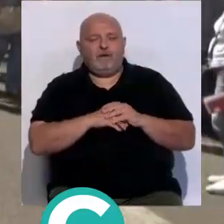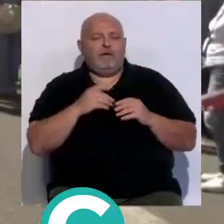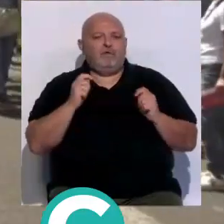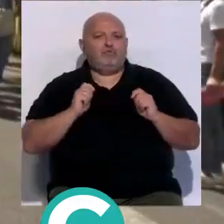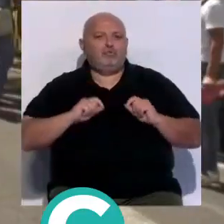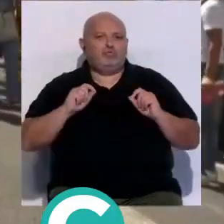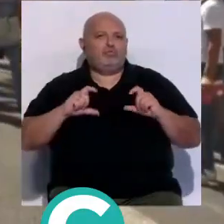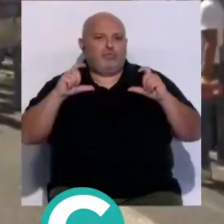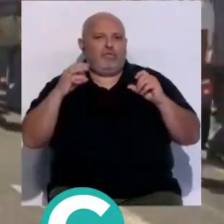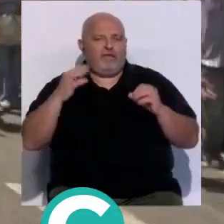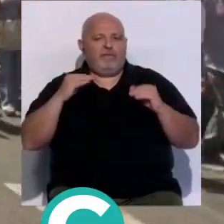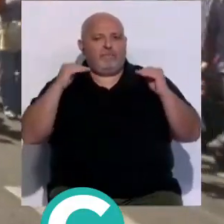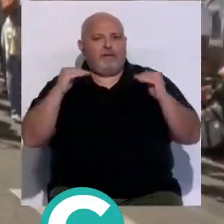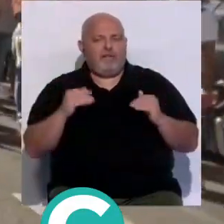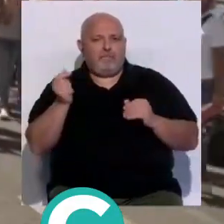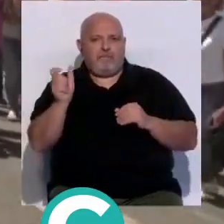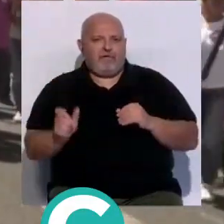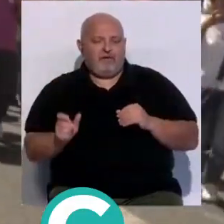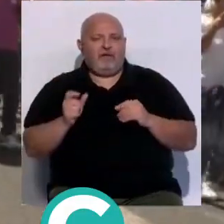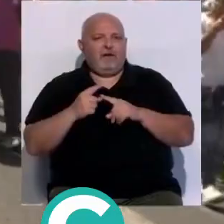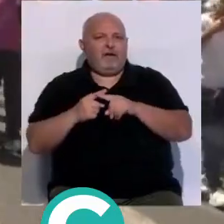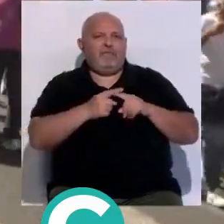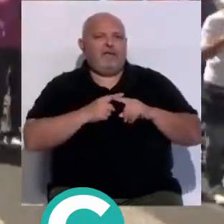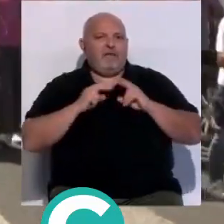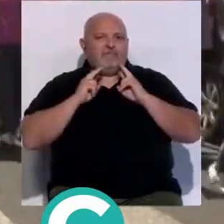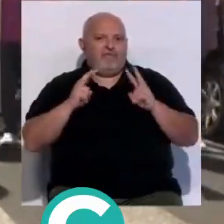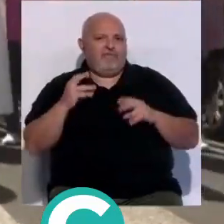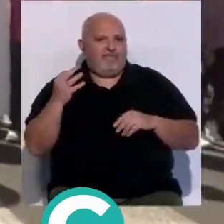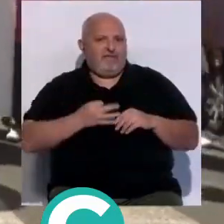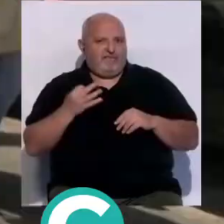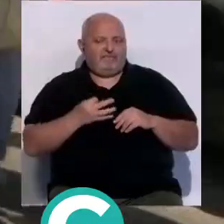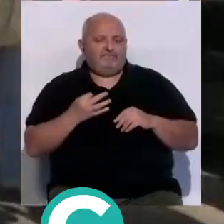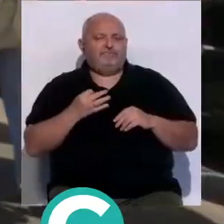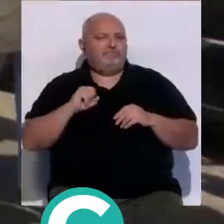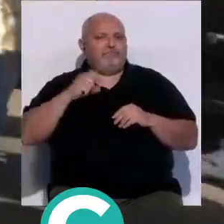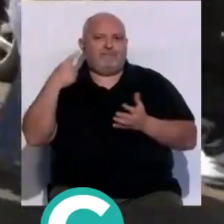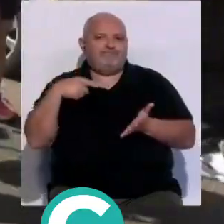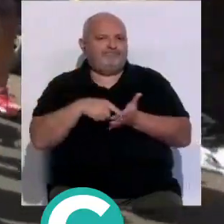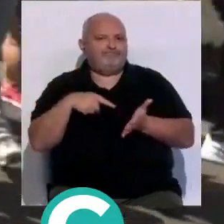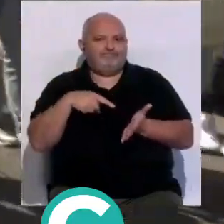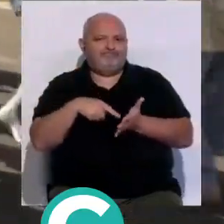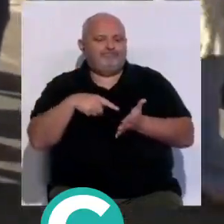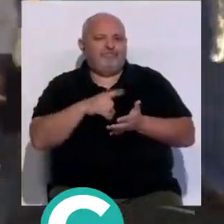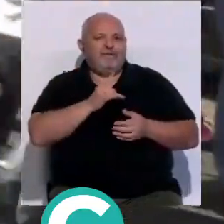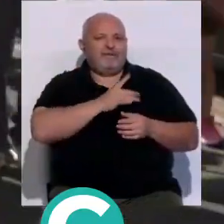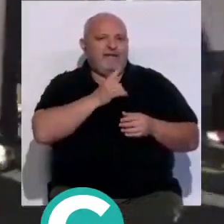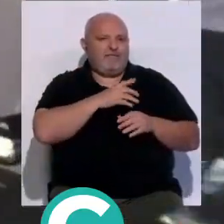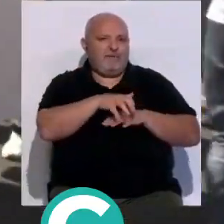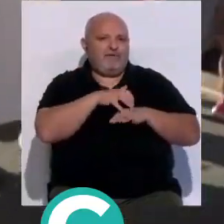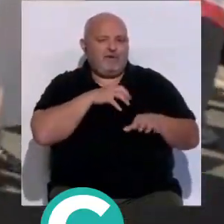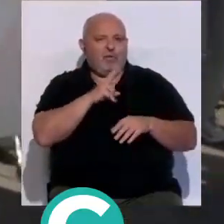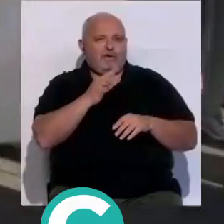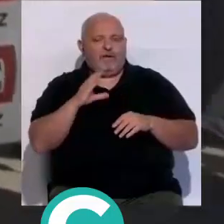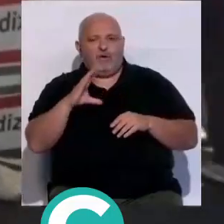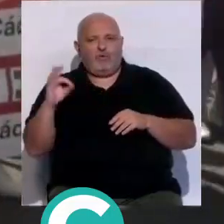Subida de salarios, bajada de precios y reparto de beneficios. Han sido las principales reclamaciones de los sindicatos mayoritarios,